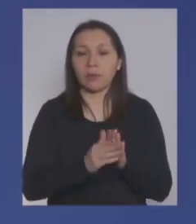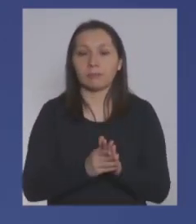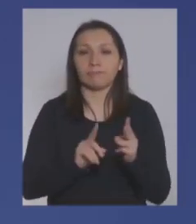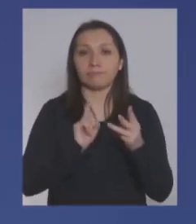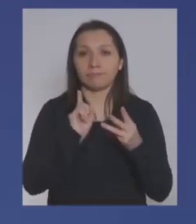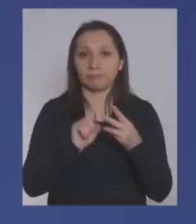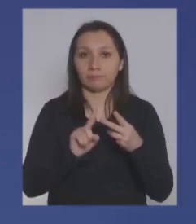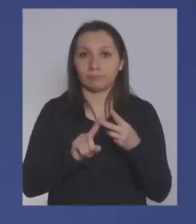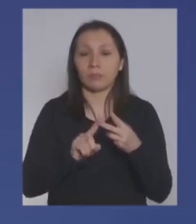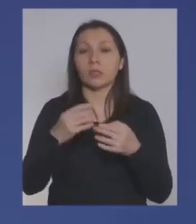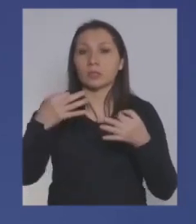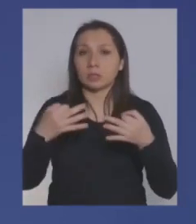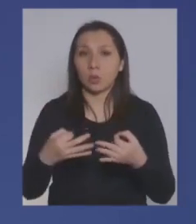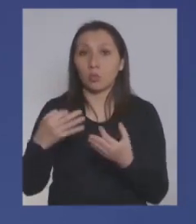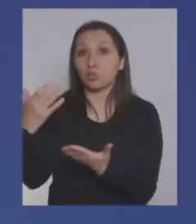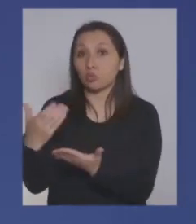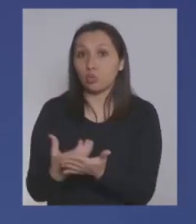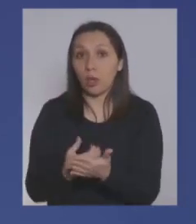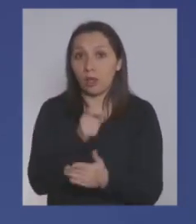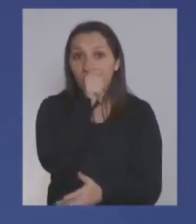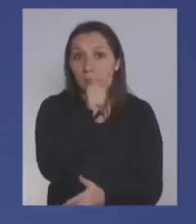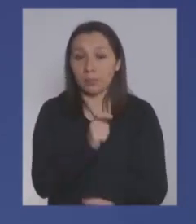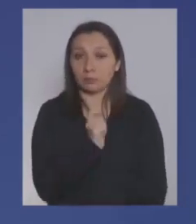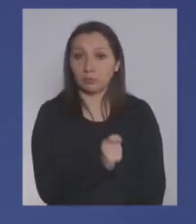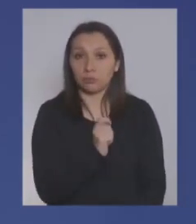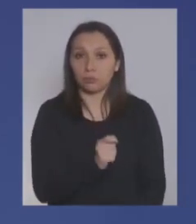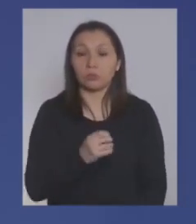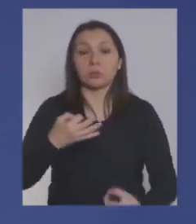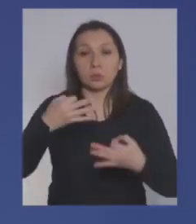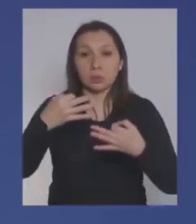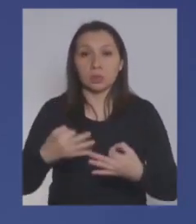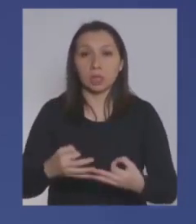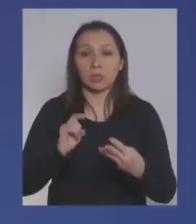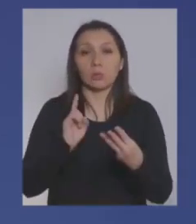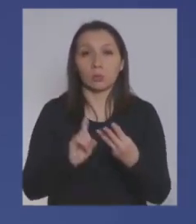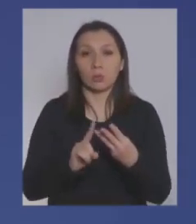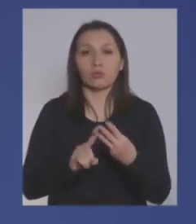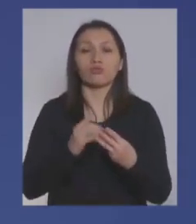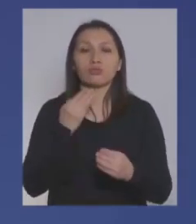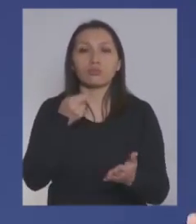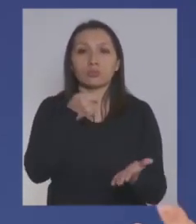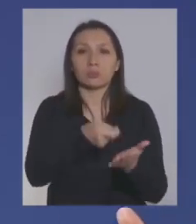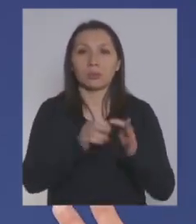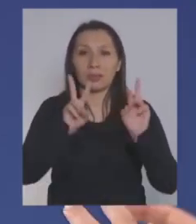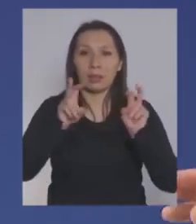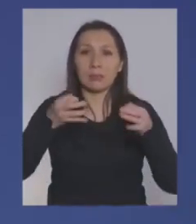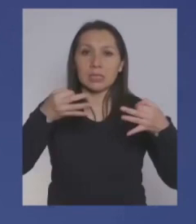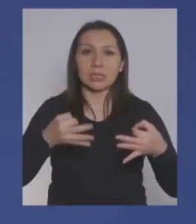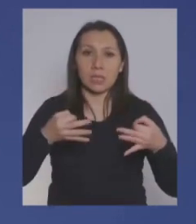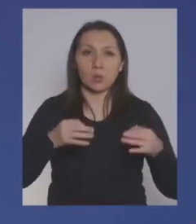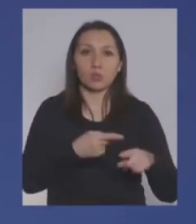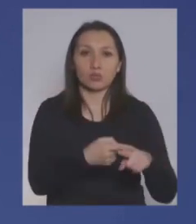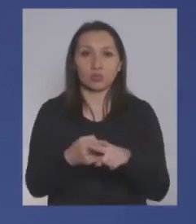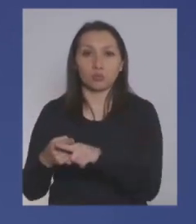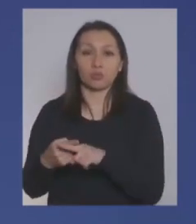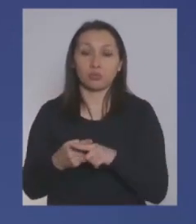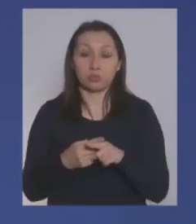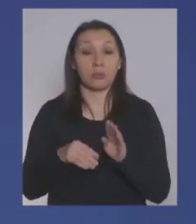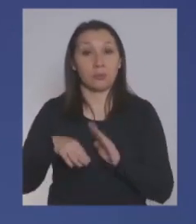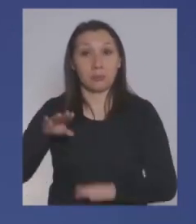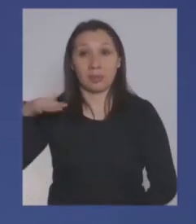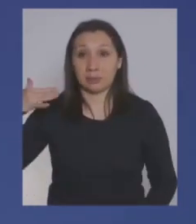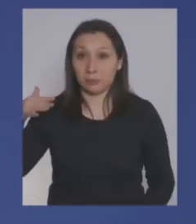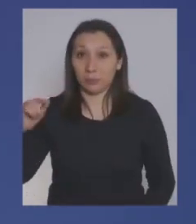Asegurar el ingreso para ese trabajador y también asegurarnos que tuviese cobertura en materia de seguridad social. Uno de los puntos más